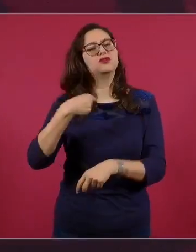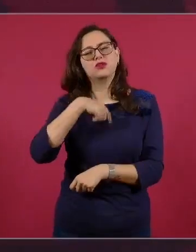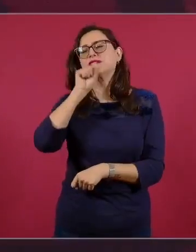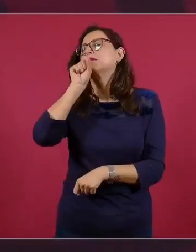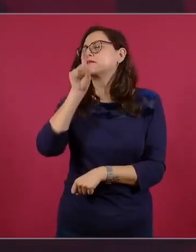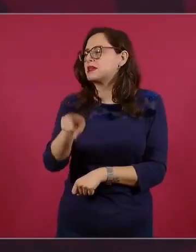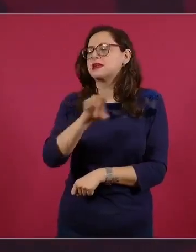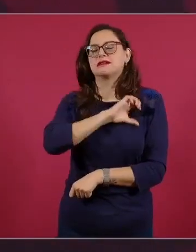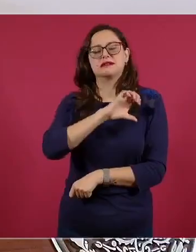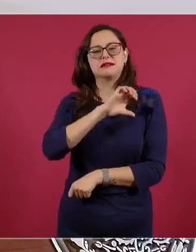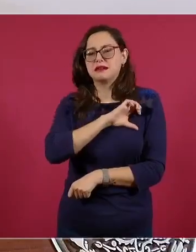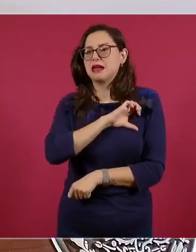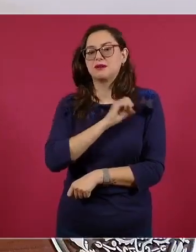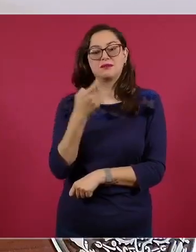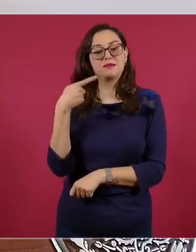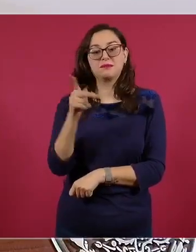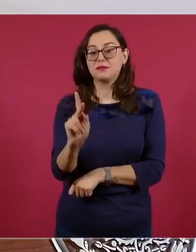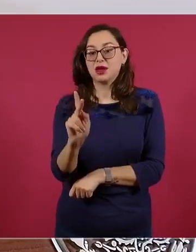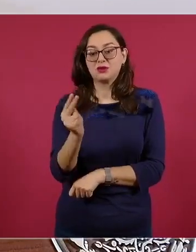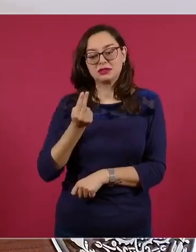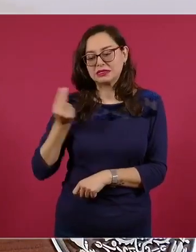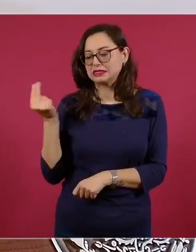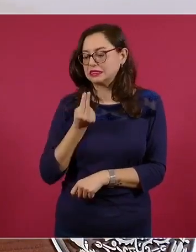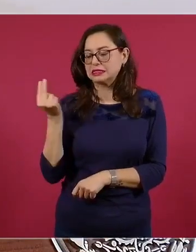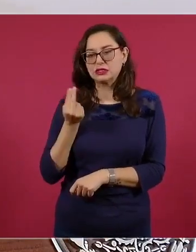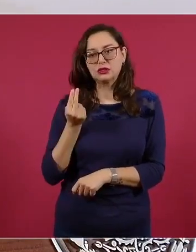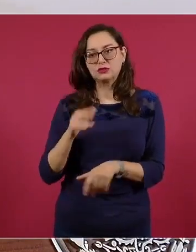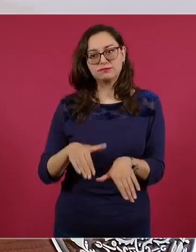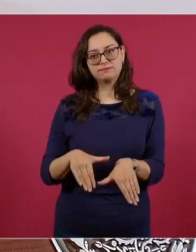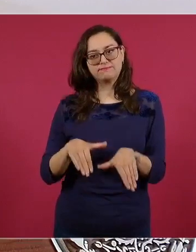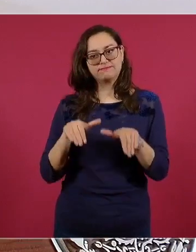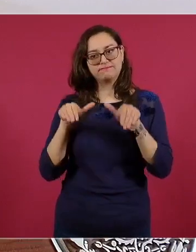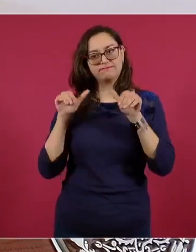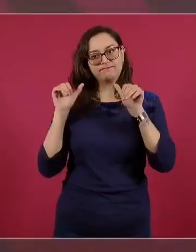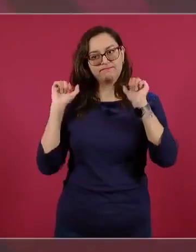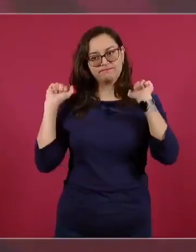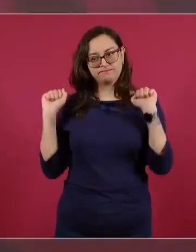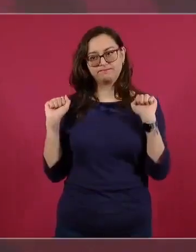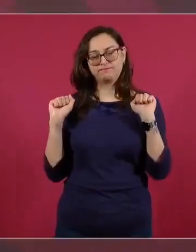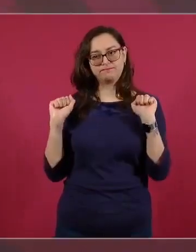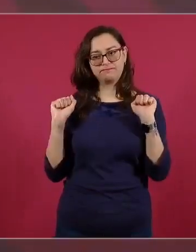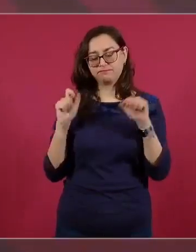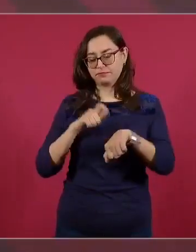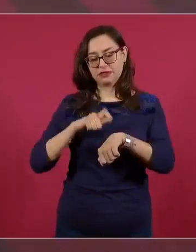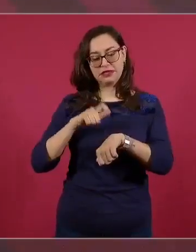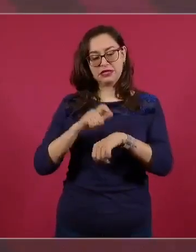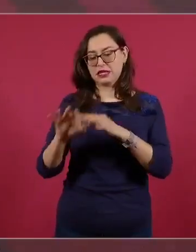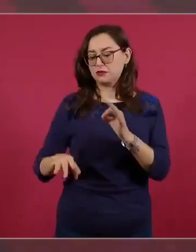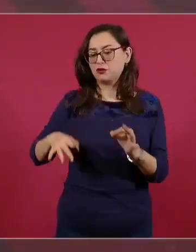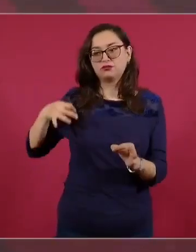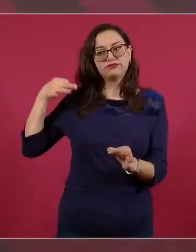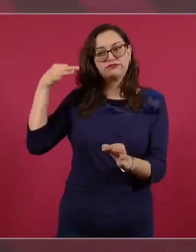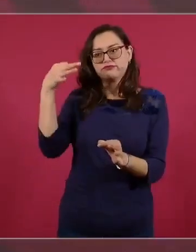pero ya llegó el tiempo del retiro, termino mi ciclo,